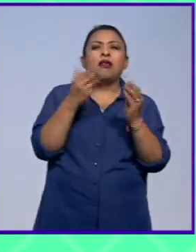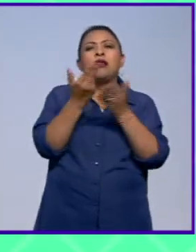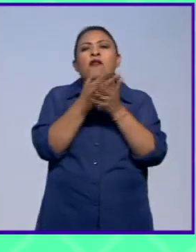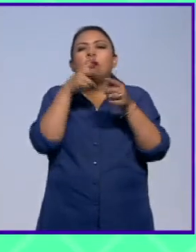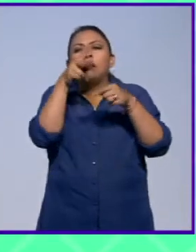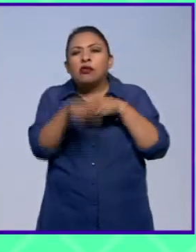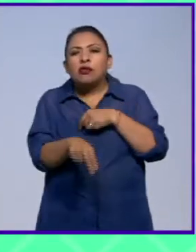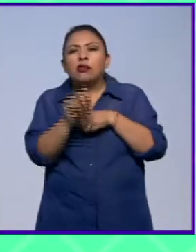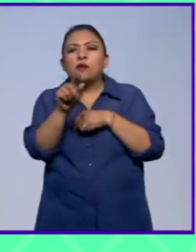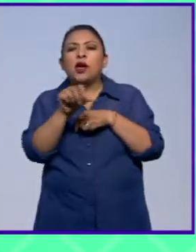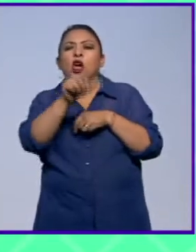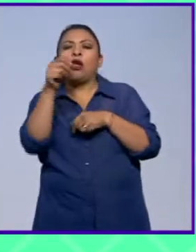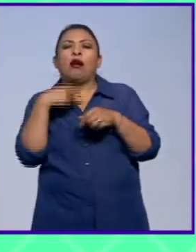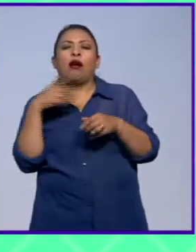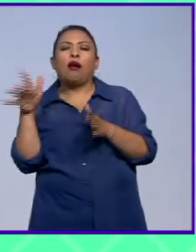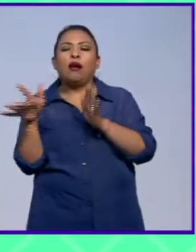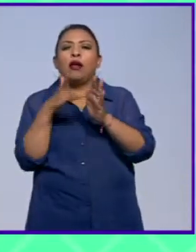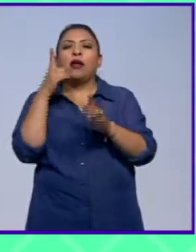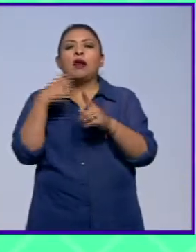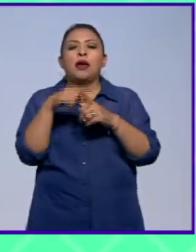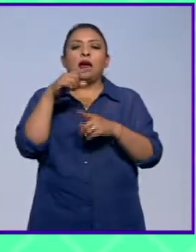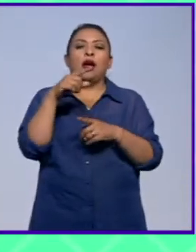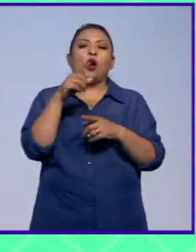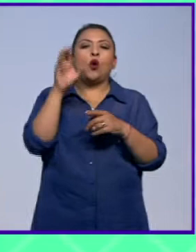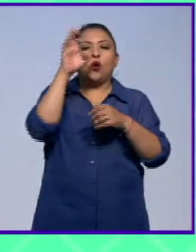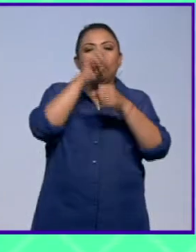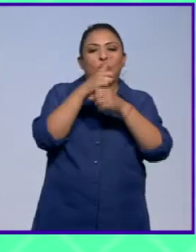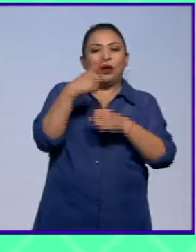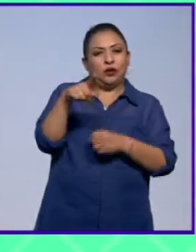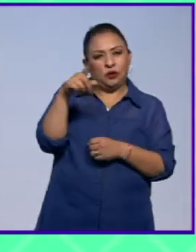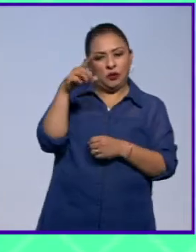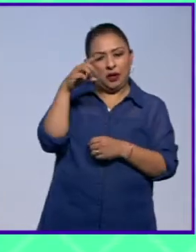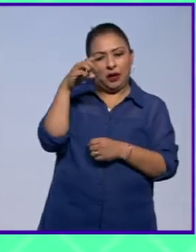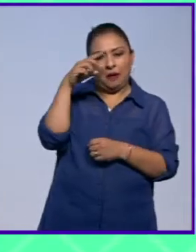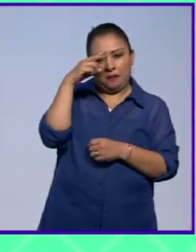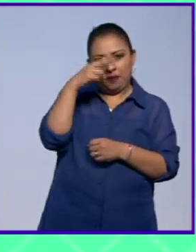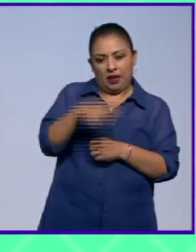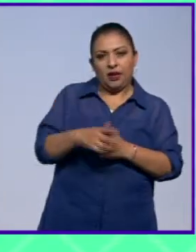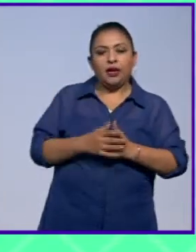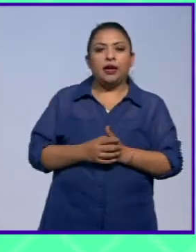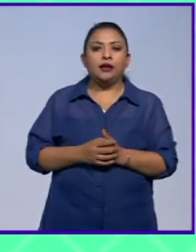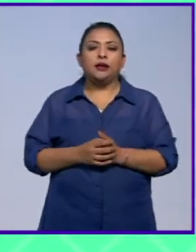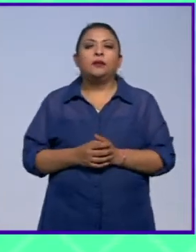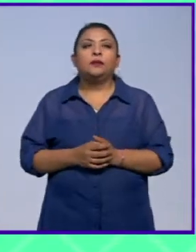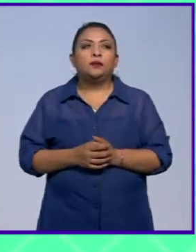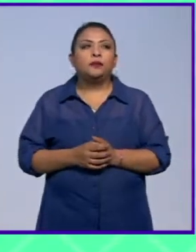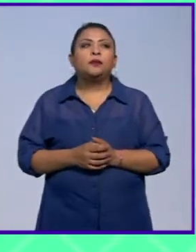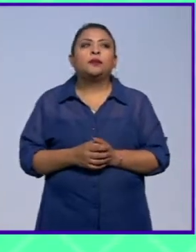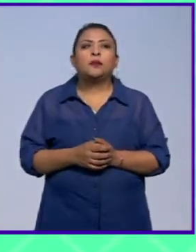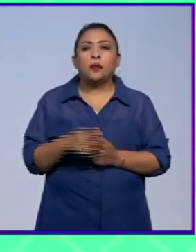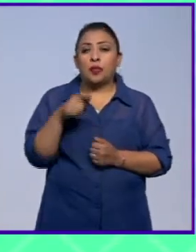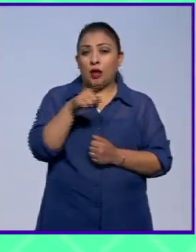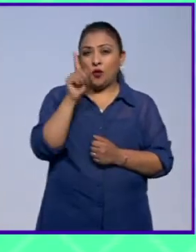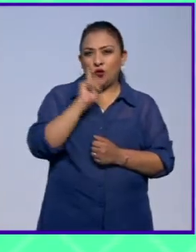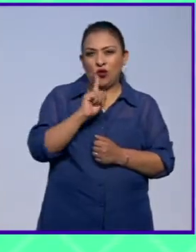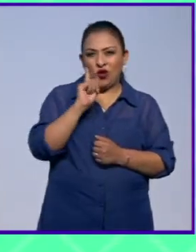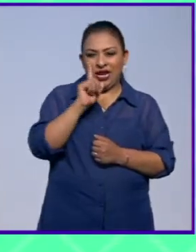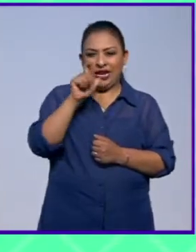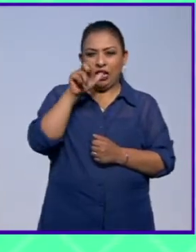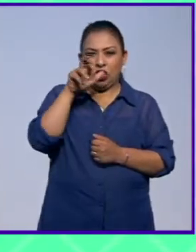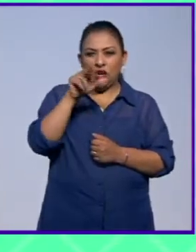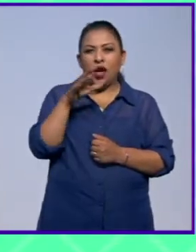y piezas que fueron influenciados por el misticismo de la cultura mexicana. Yo ya exploraba con